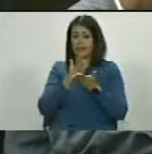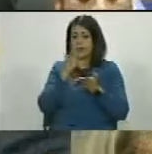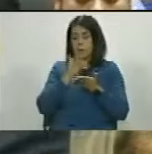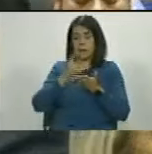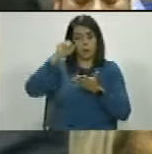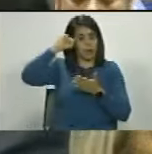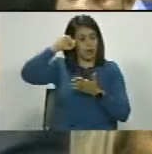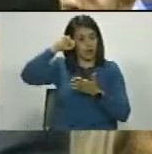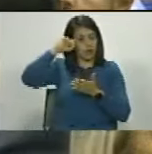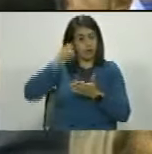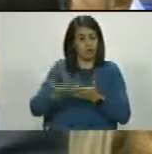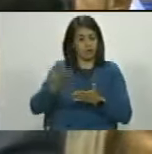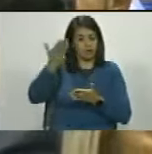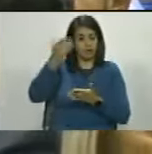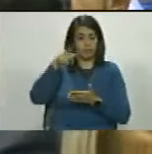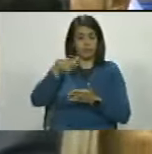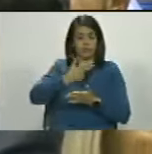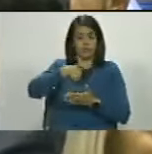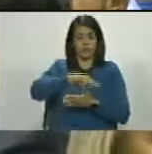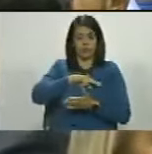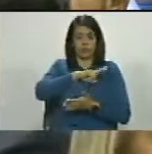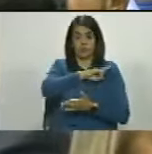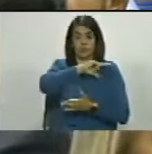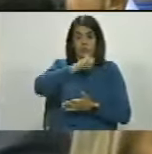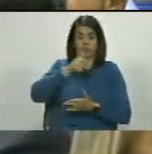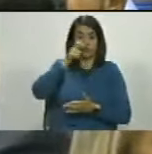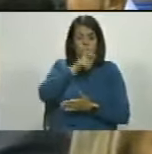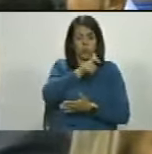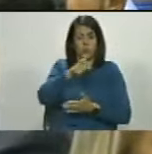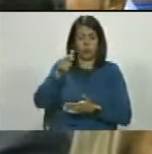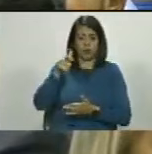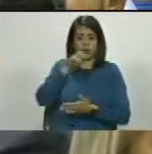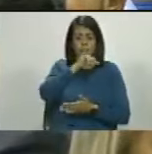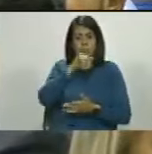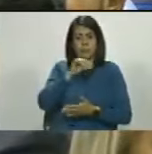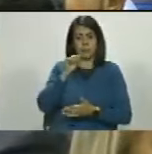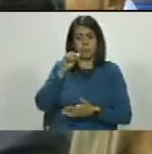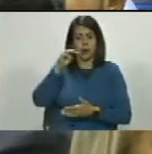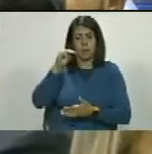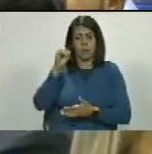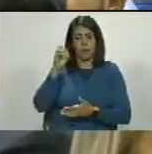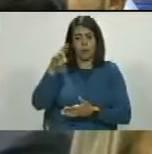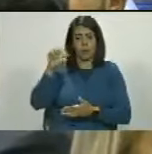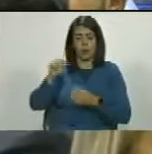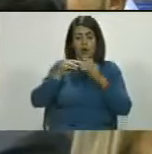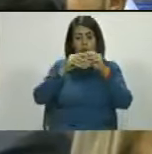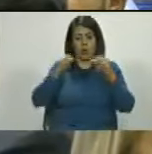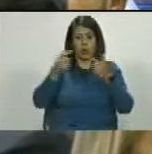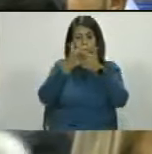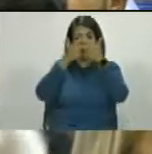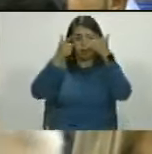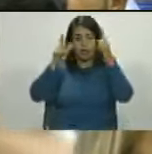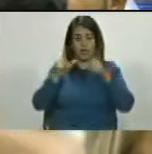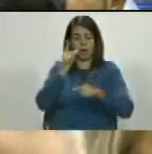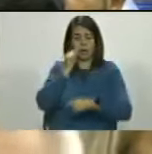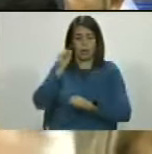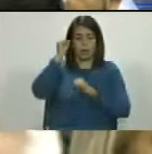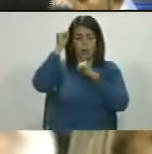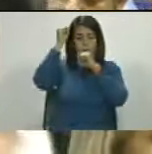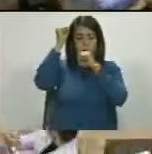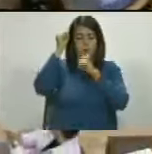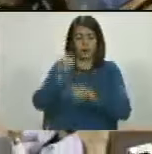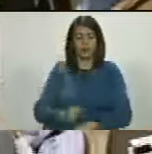recordar, reivindicar a nuestro general del pueblo soberano Ezequiel Zamora. Tierra y hombres libres. ¡Que viva Zamora!